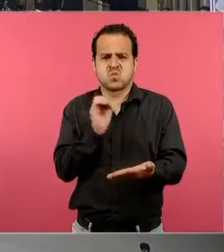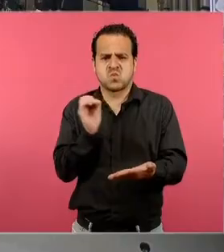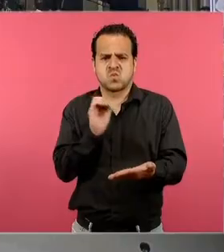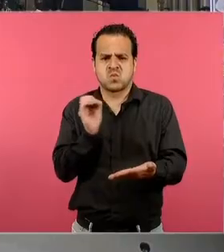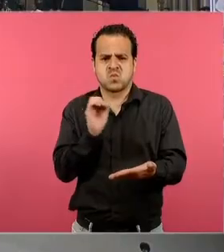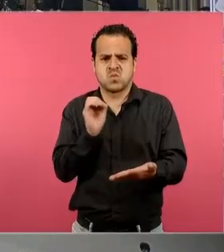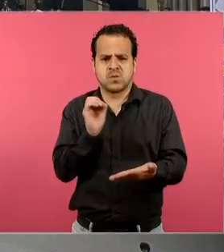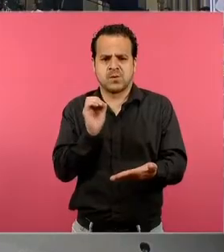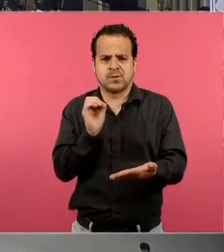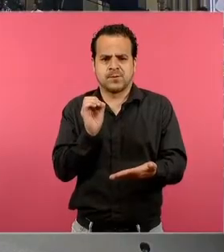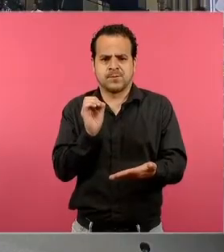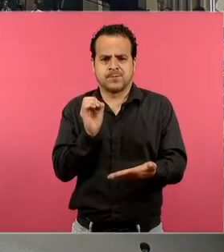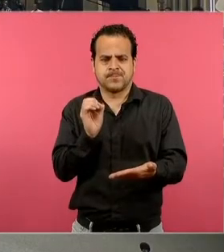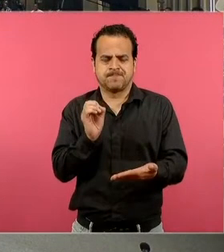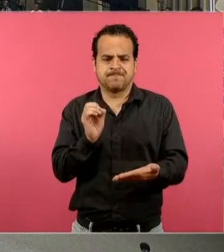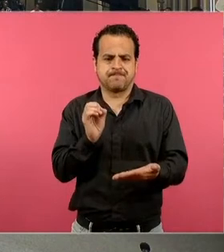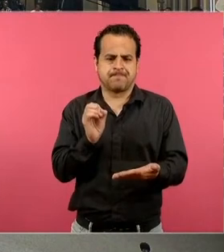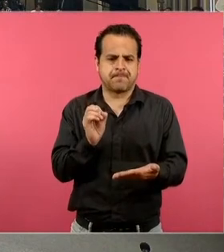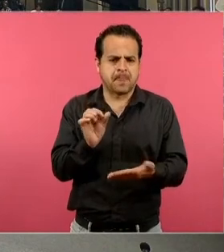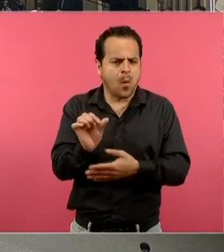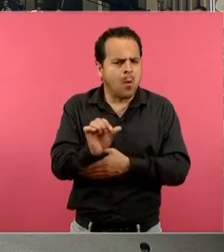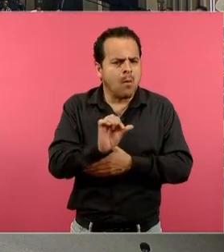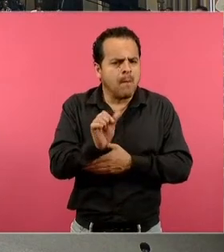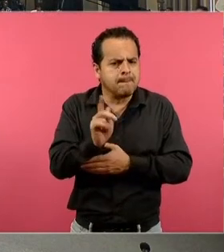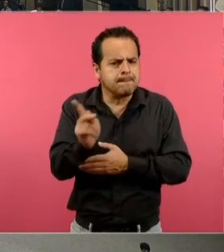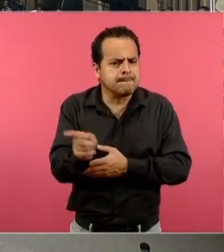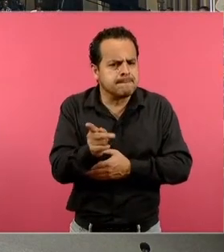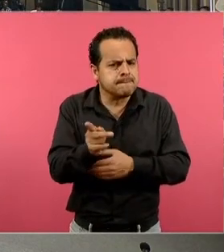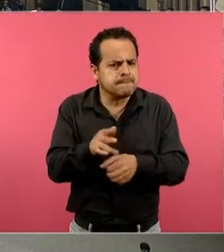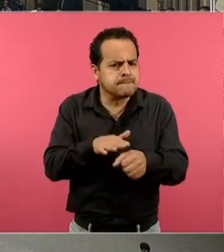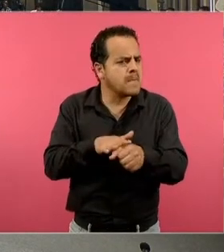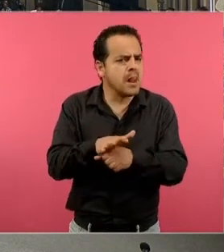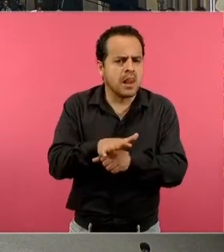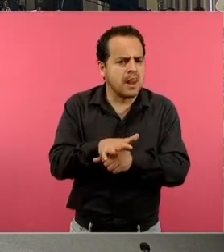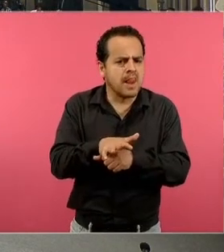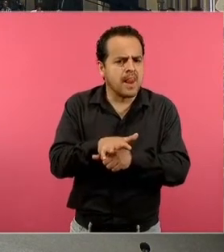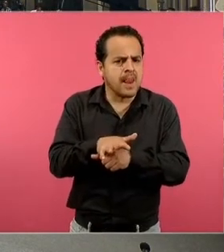para la distribución de los libros de textos de sentidos de la mira